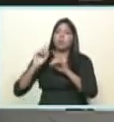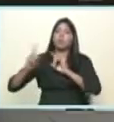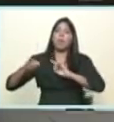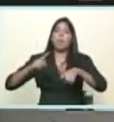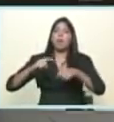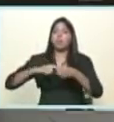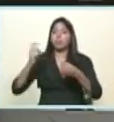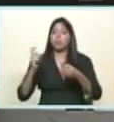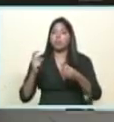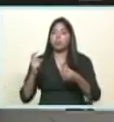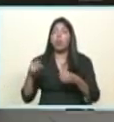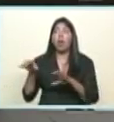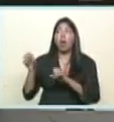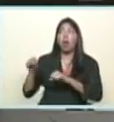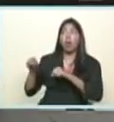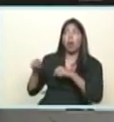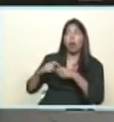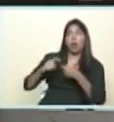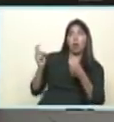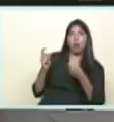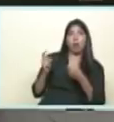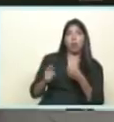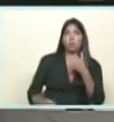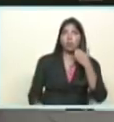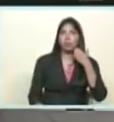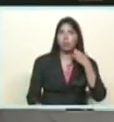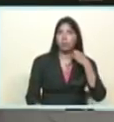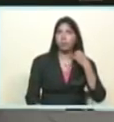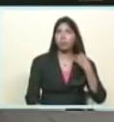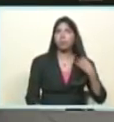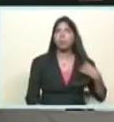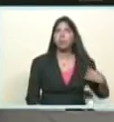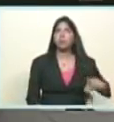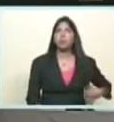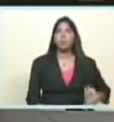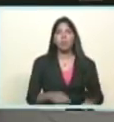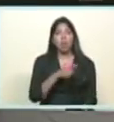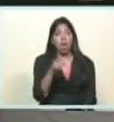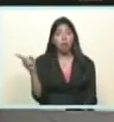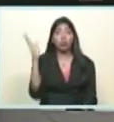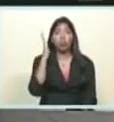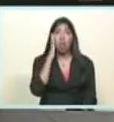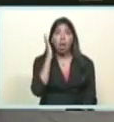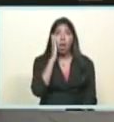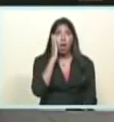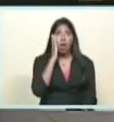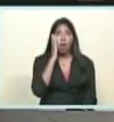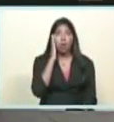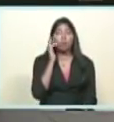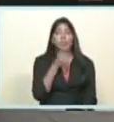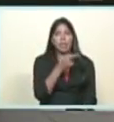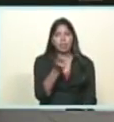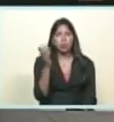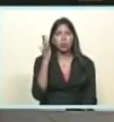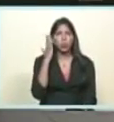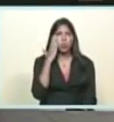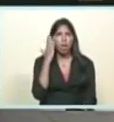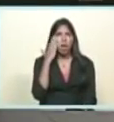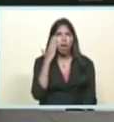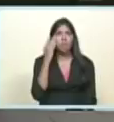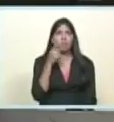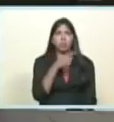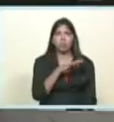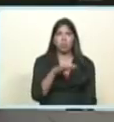porque sabían sabían muy bien lo sabían que en estas elecciones municipales